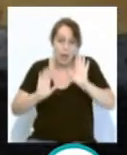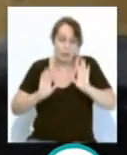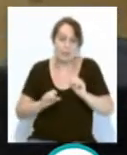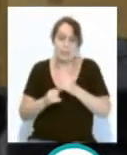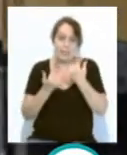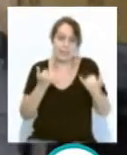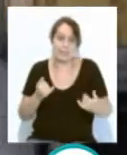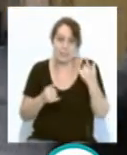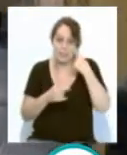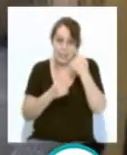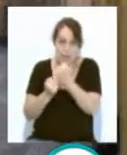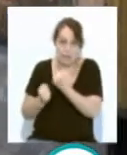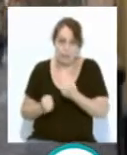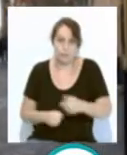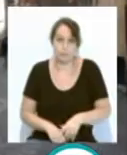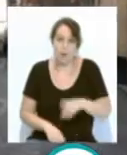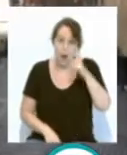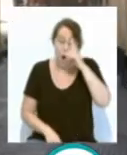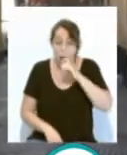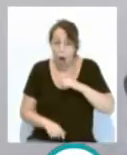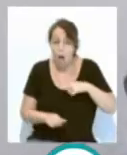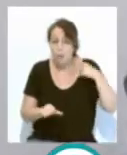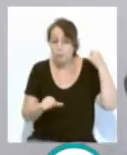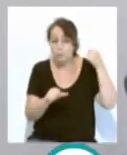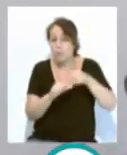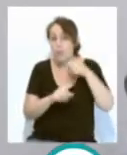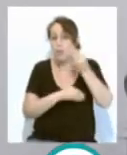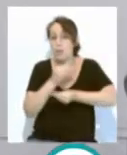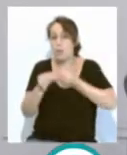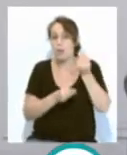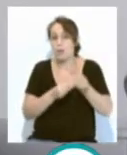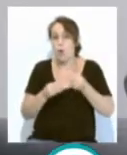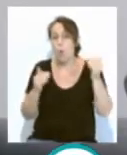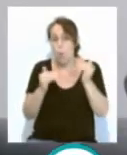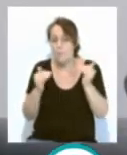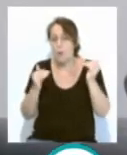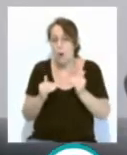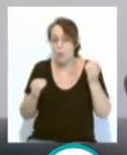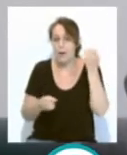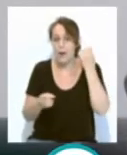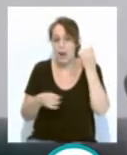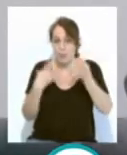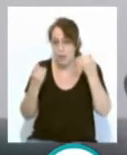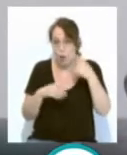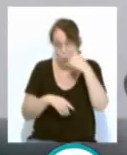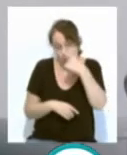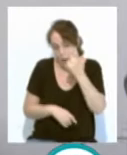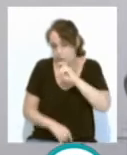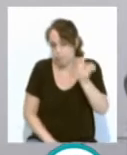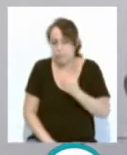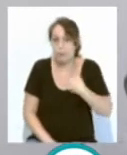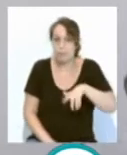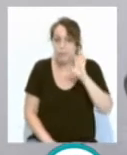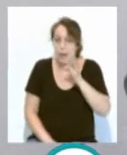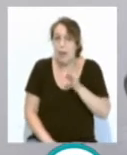crisis sanitaria. Después de tantos años haciendo todos los jueves actividades culturales y tal, pues bueno, es verdad